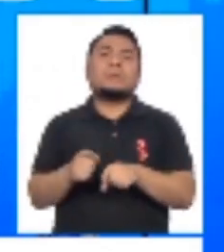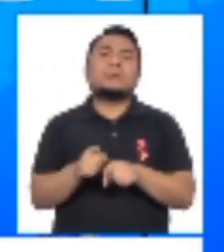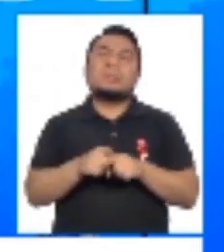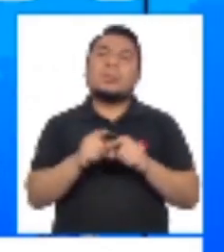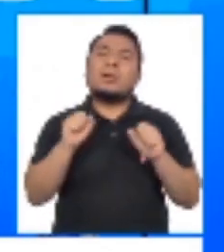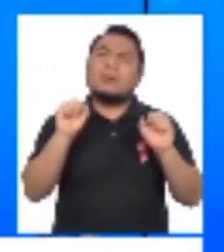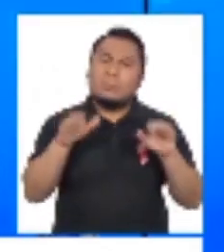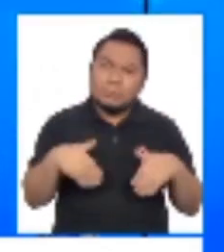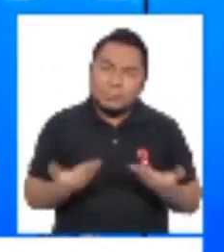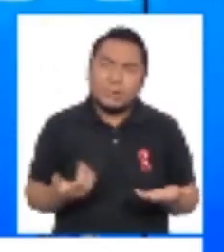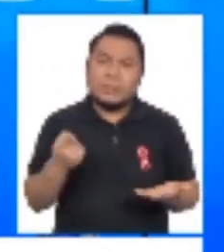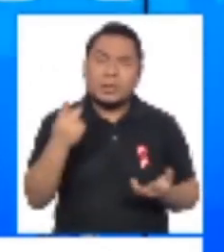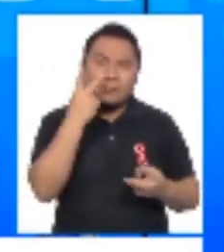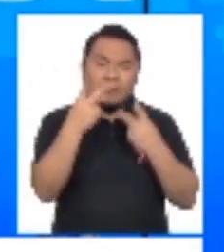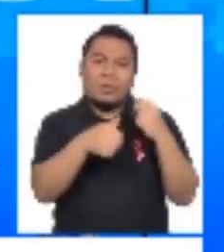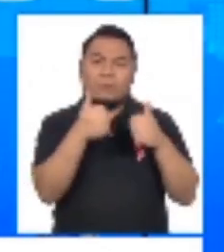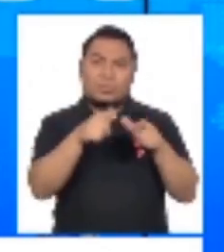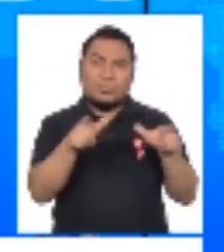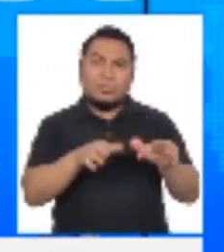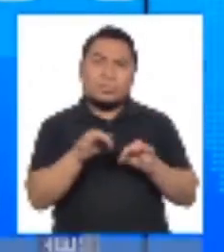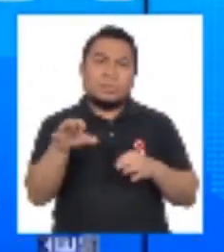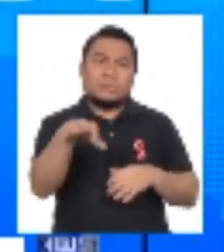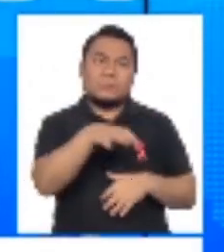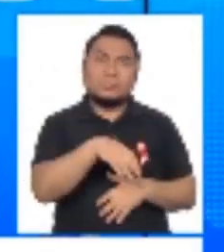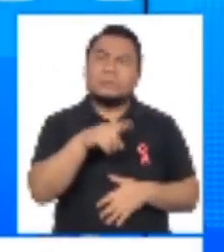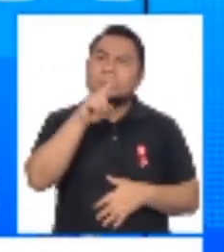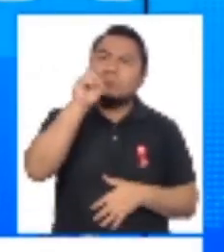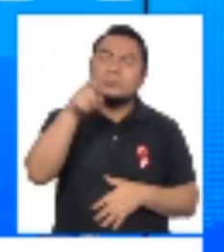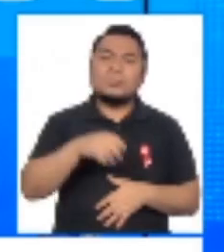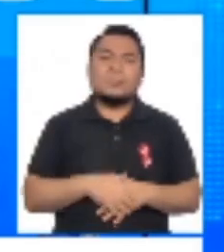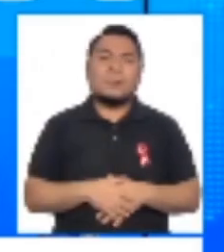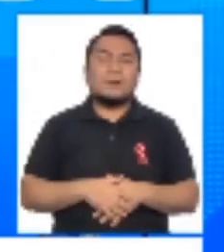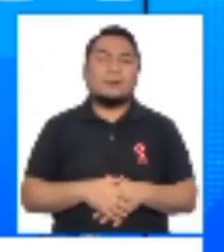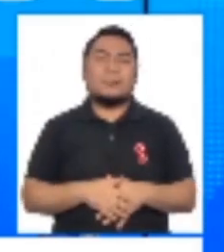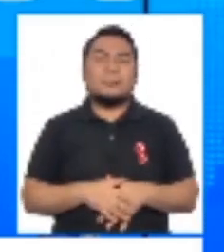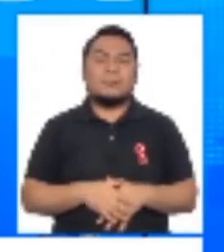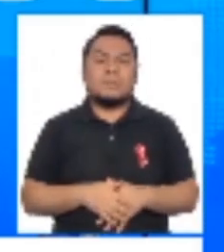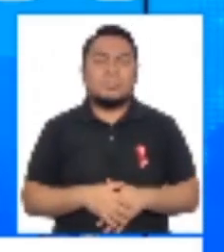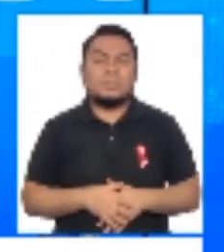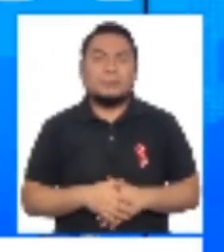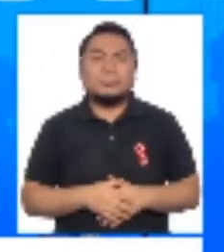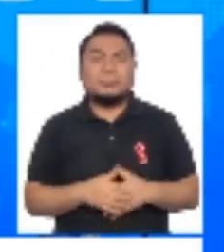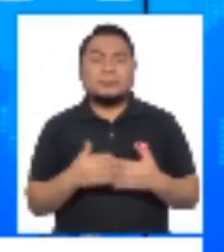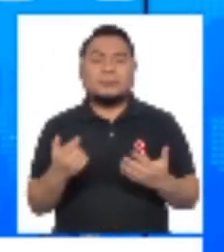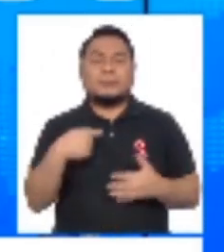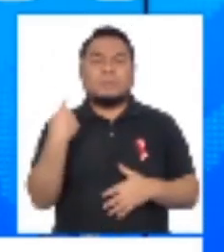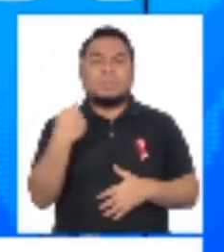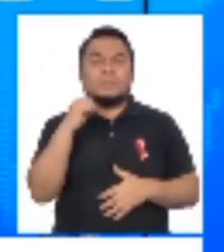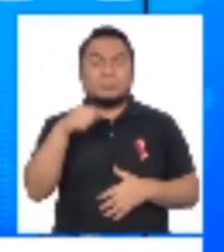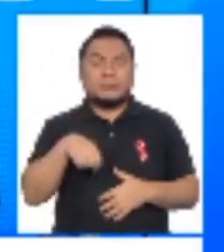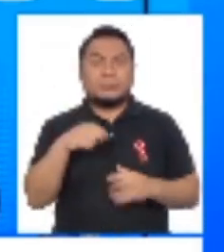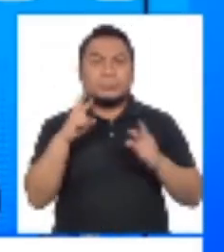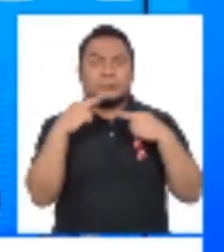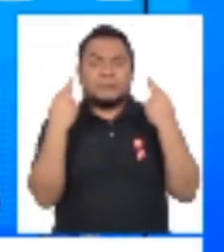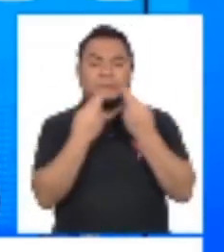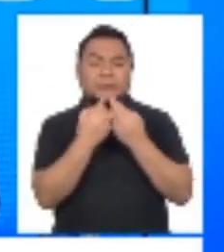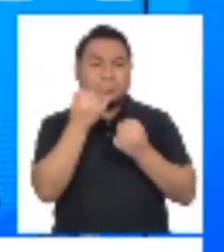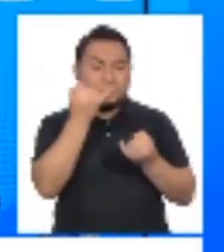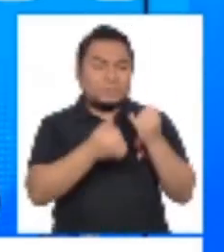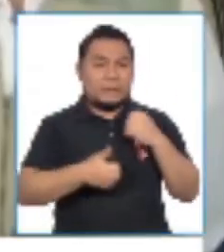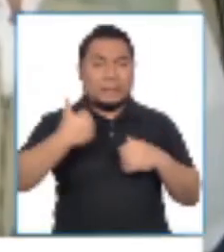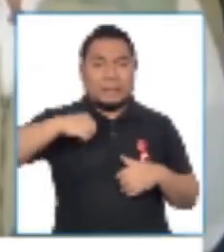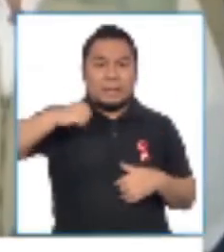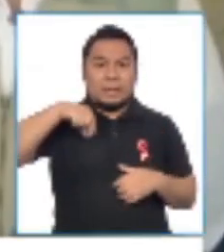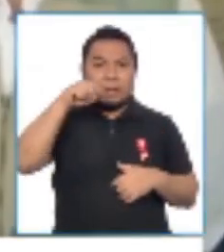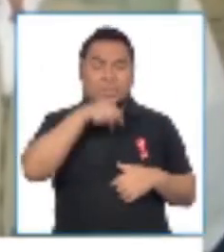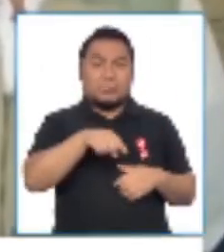¿Cae la posibilidad también de visitar otros distritos? Bueno, estamos justamente dando la reunión con el alcalde,